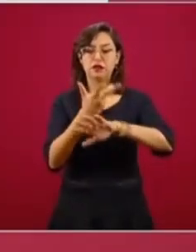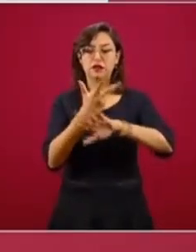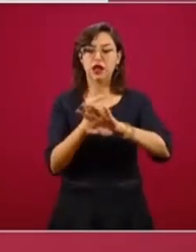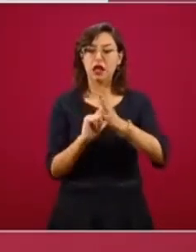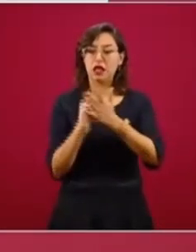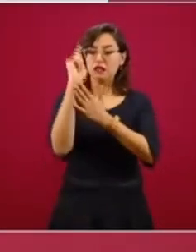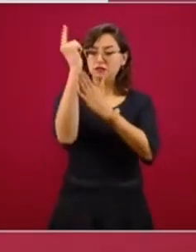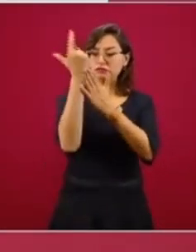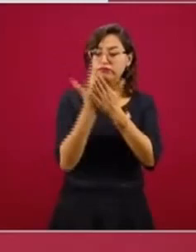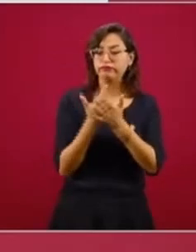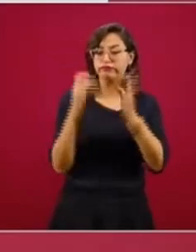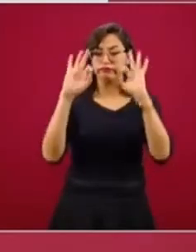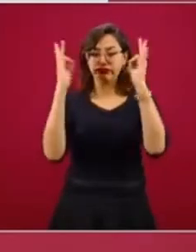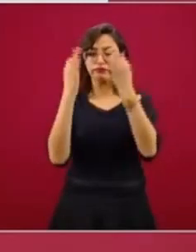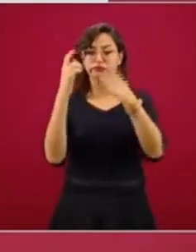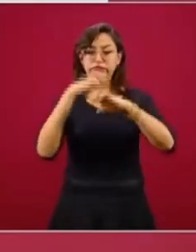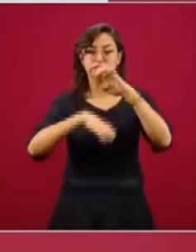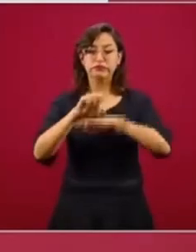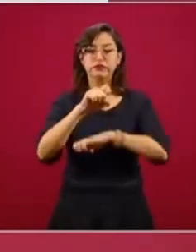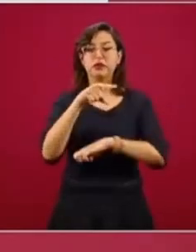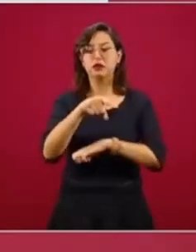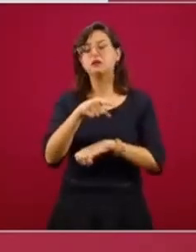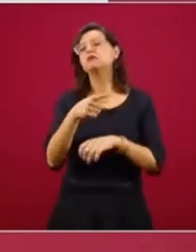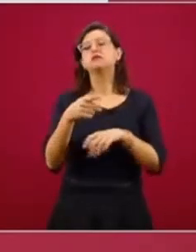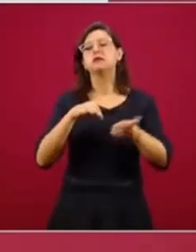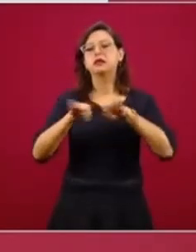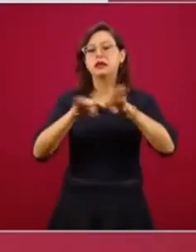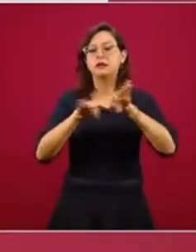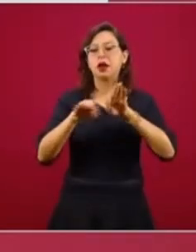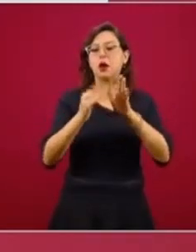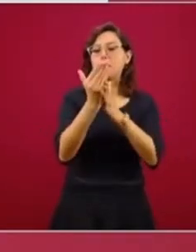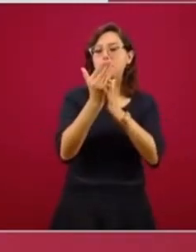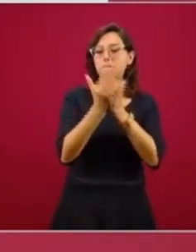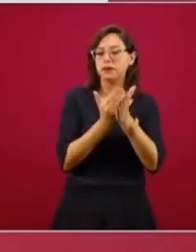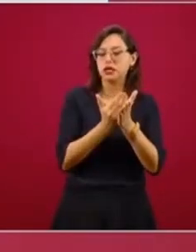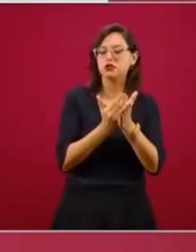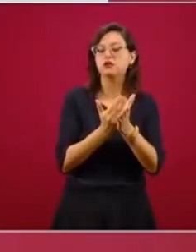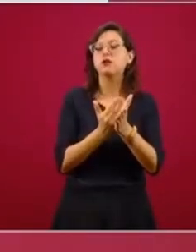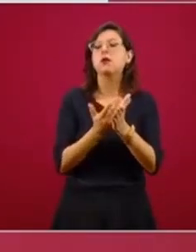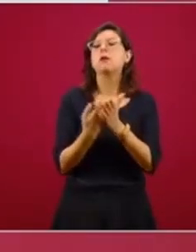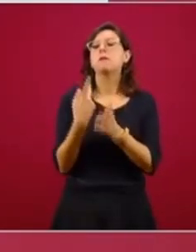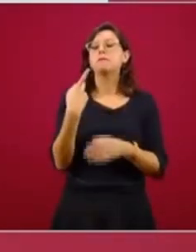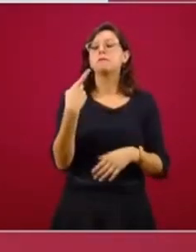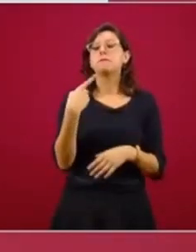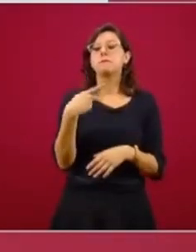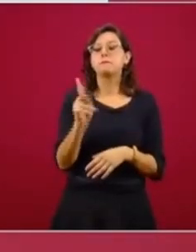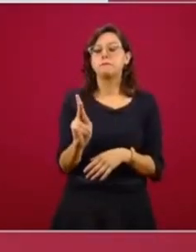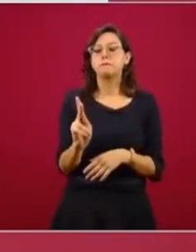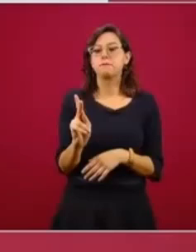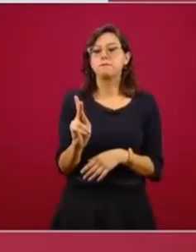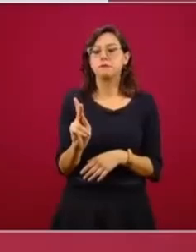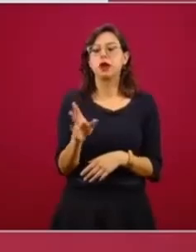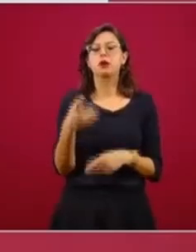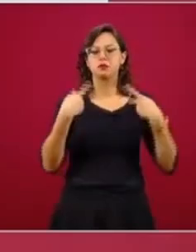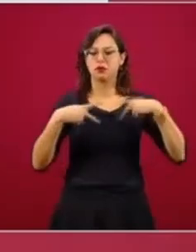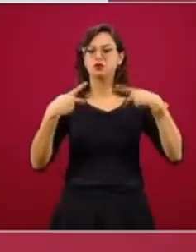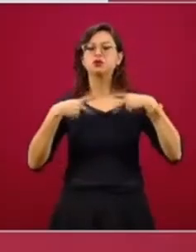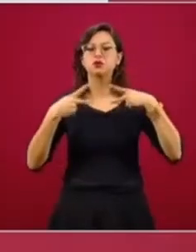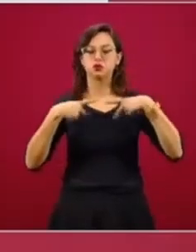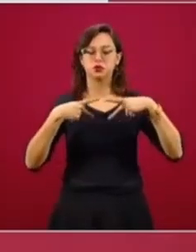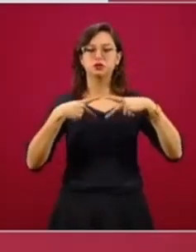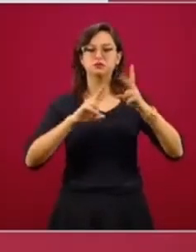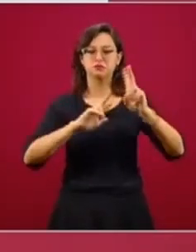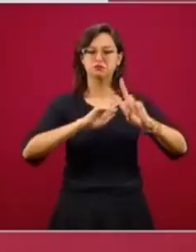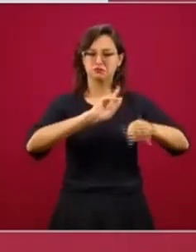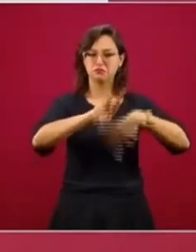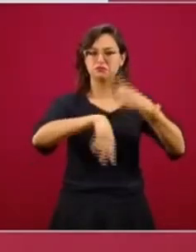Están ya en operaciones que denominamos mínimas, pero quiere decir que ya hay presencia de los usuarios en 32